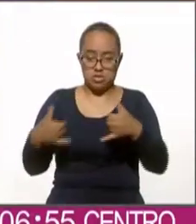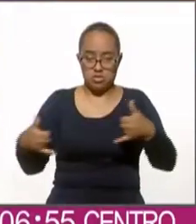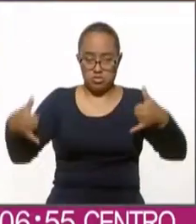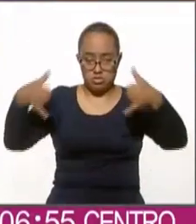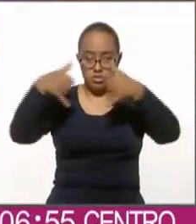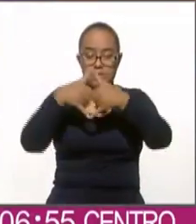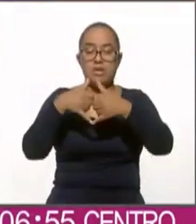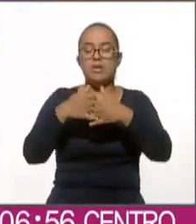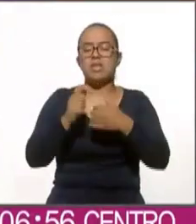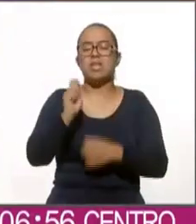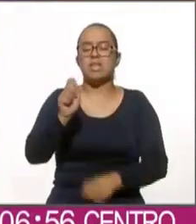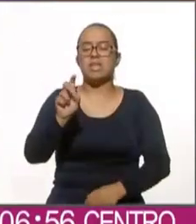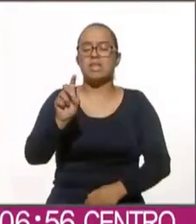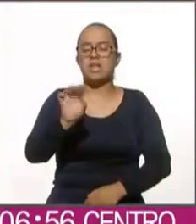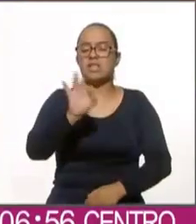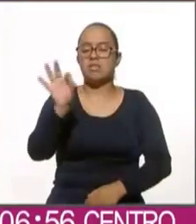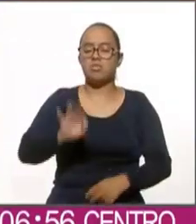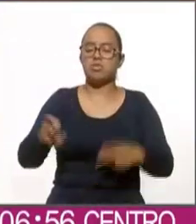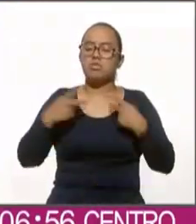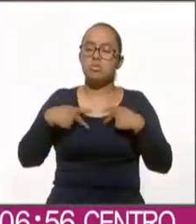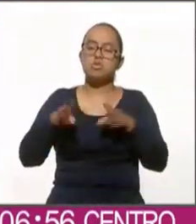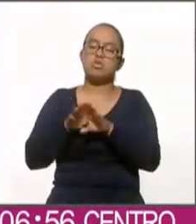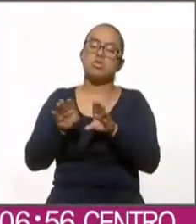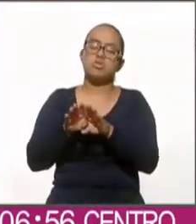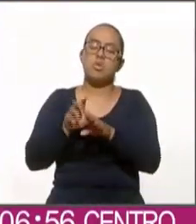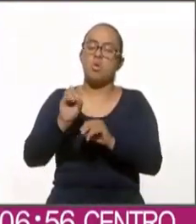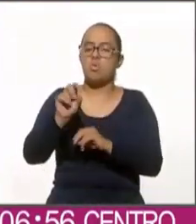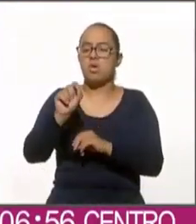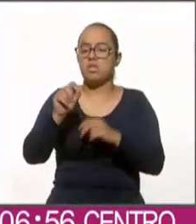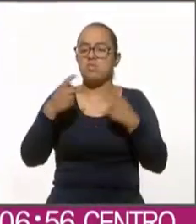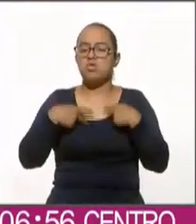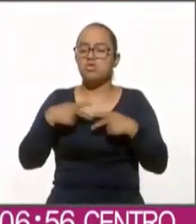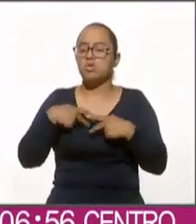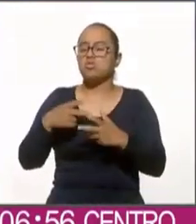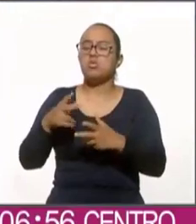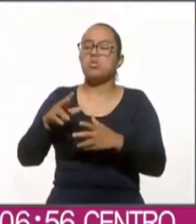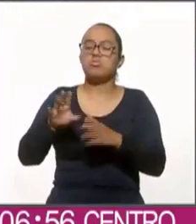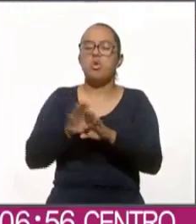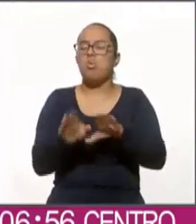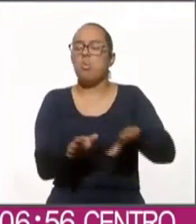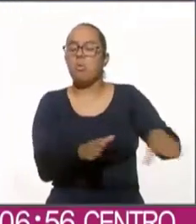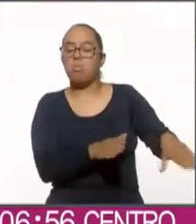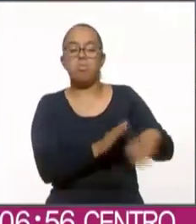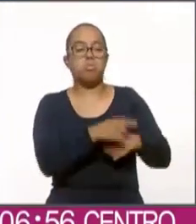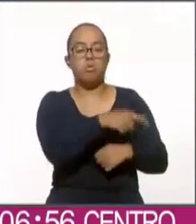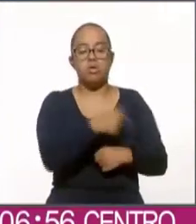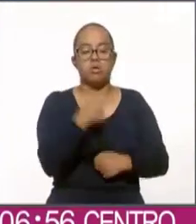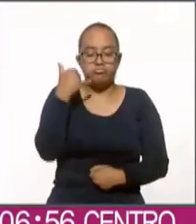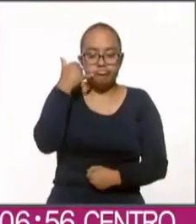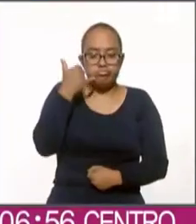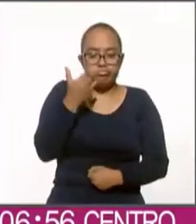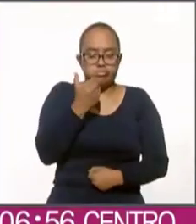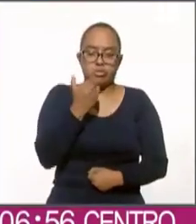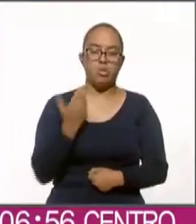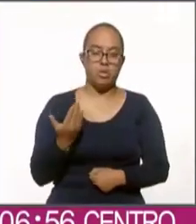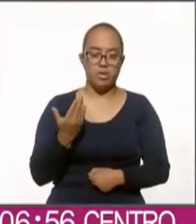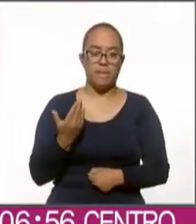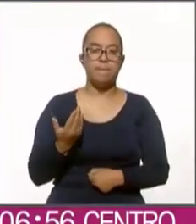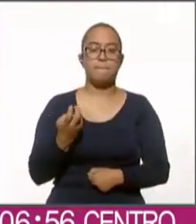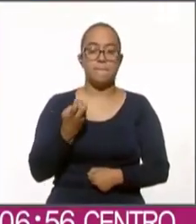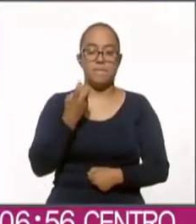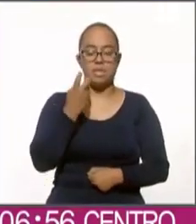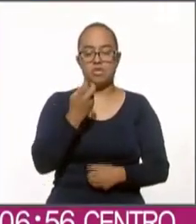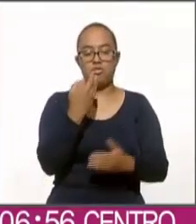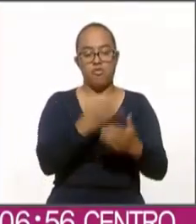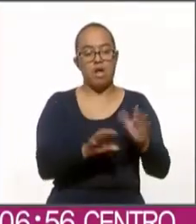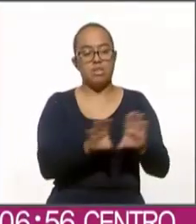excluye el 30% de la población o 20% que no tiene ese medio de comunicación entonces tienes un